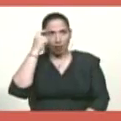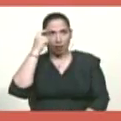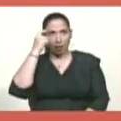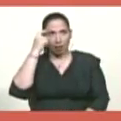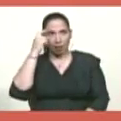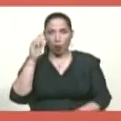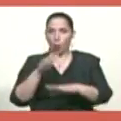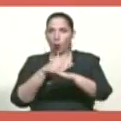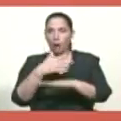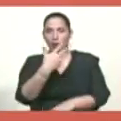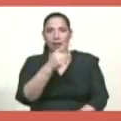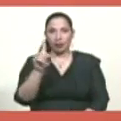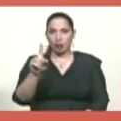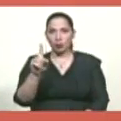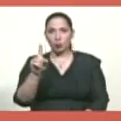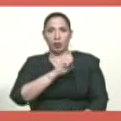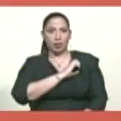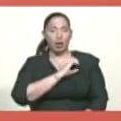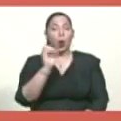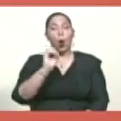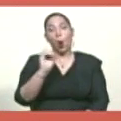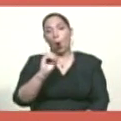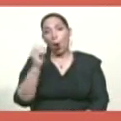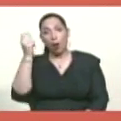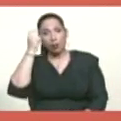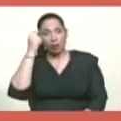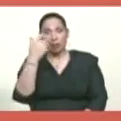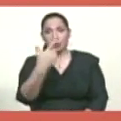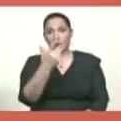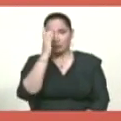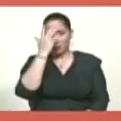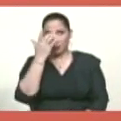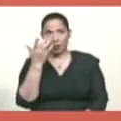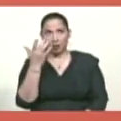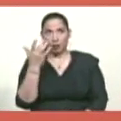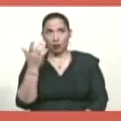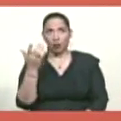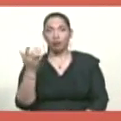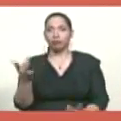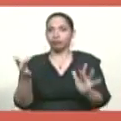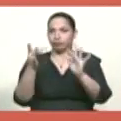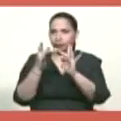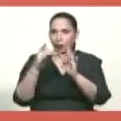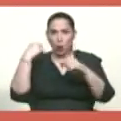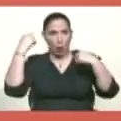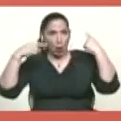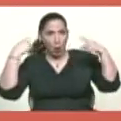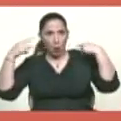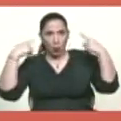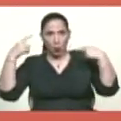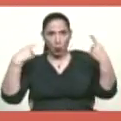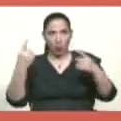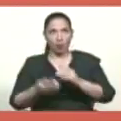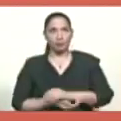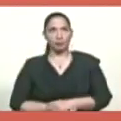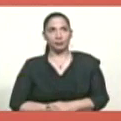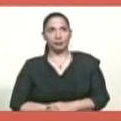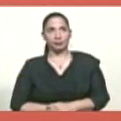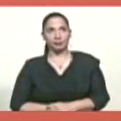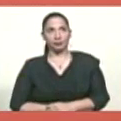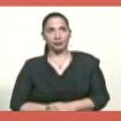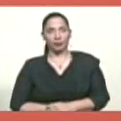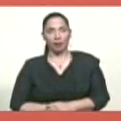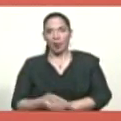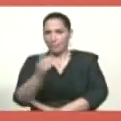31 de enero o el día 3 de febrero, que coincidió con las locuras de estos locos, más también